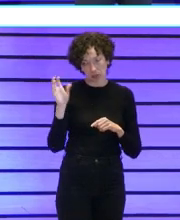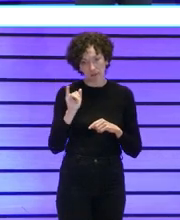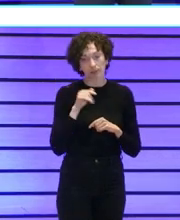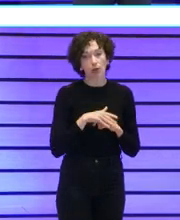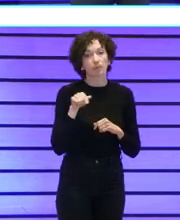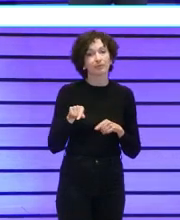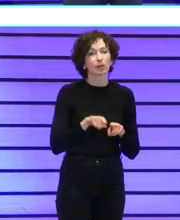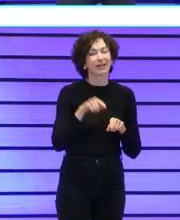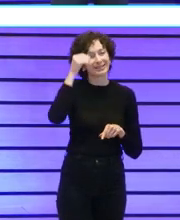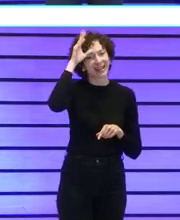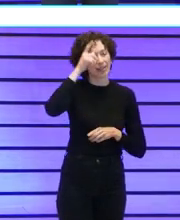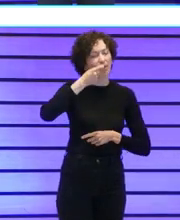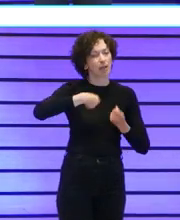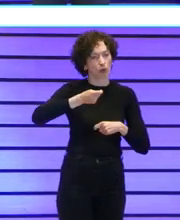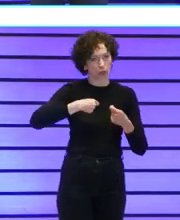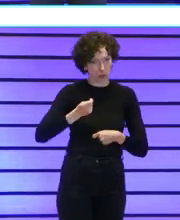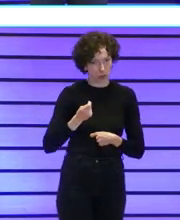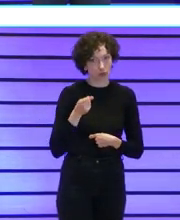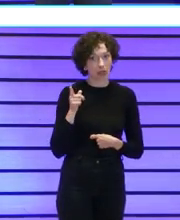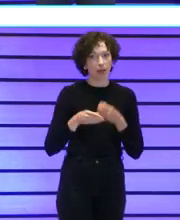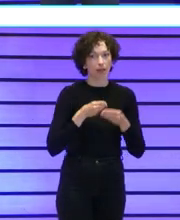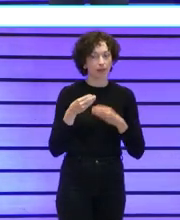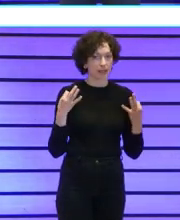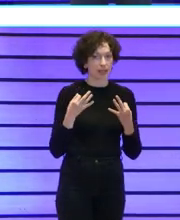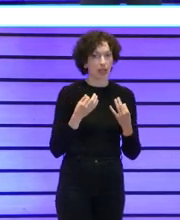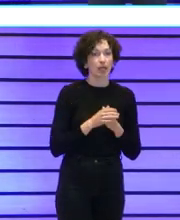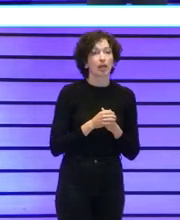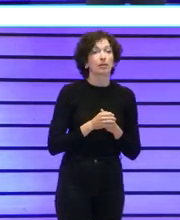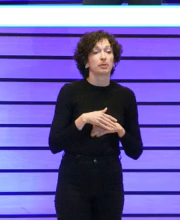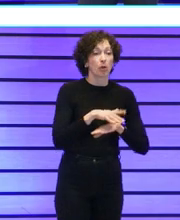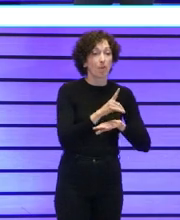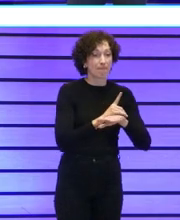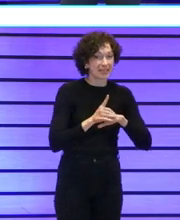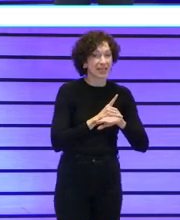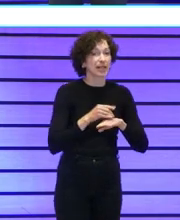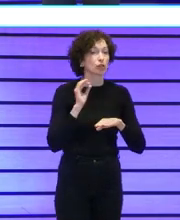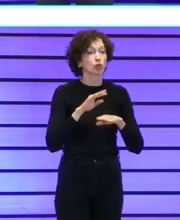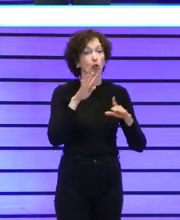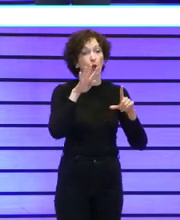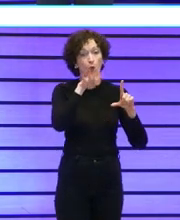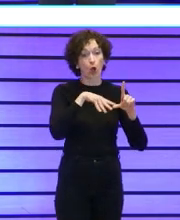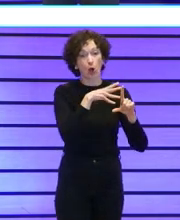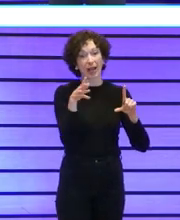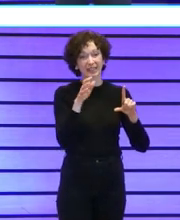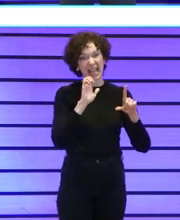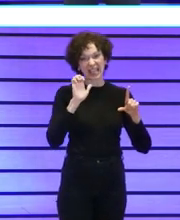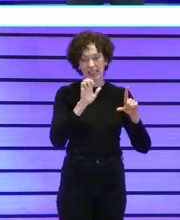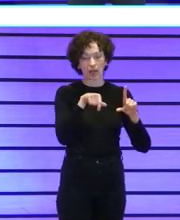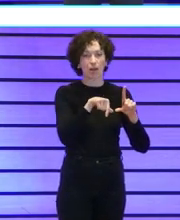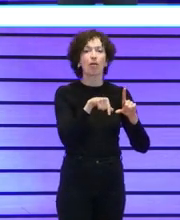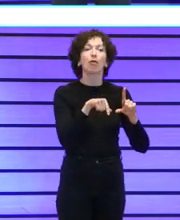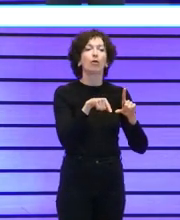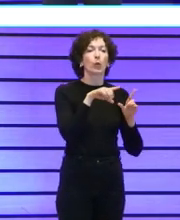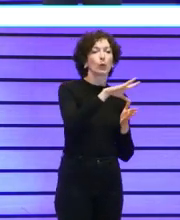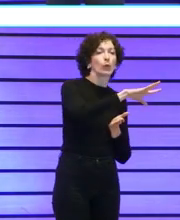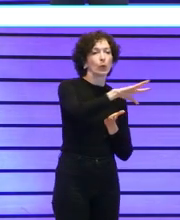inteligencia de negocio que lo que hace es coger los datos de las bases de datos de las hojas Excel que tú has trabajado y las presenta todas muy